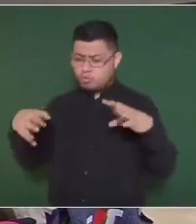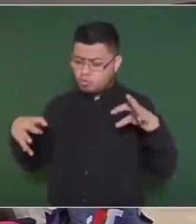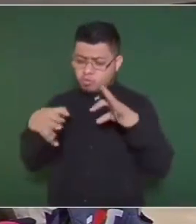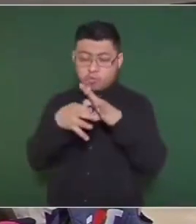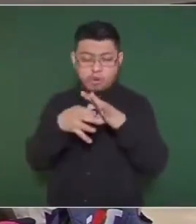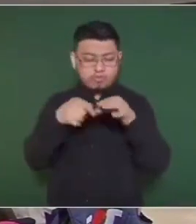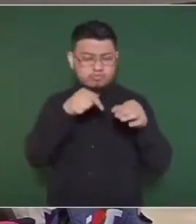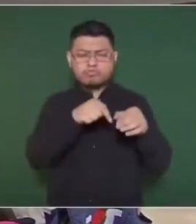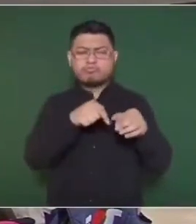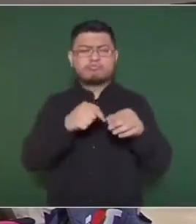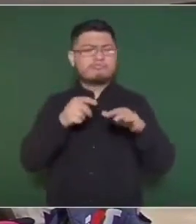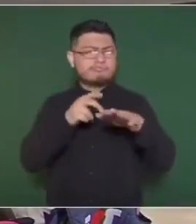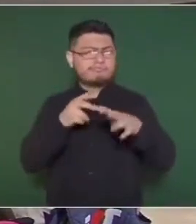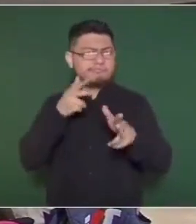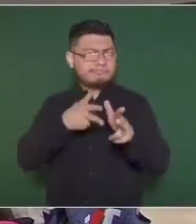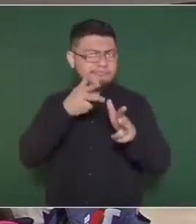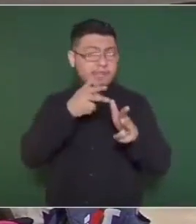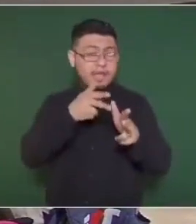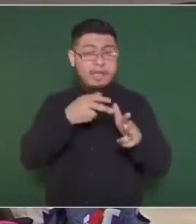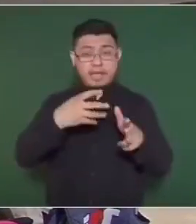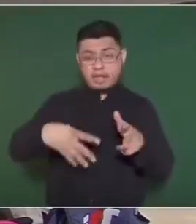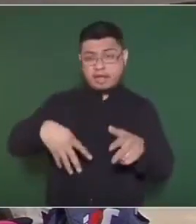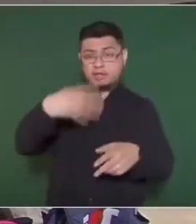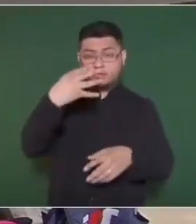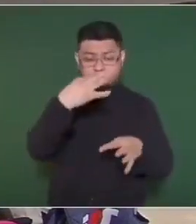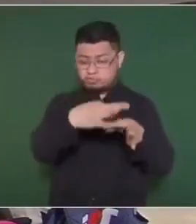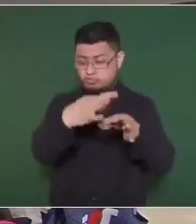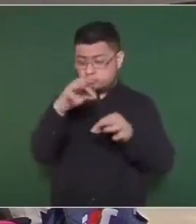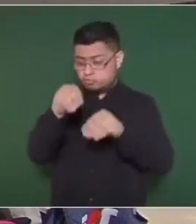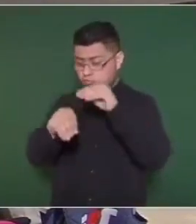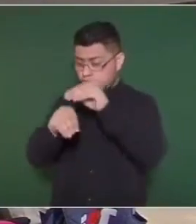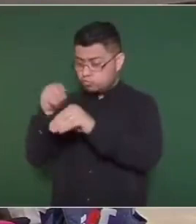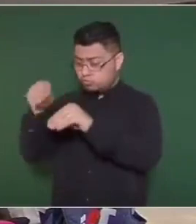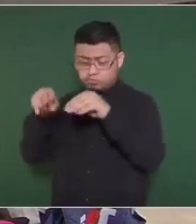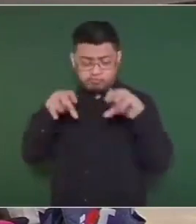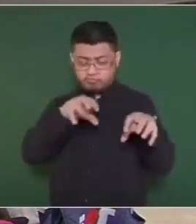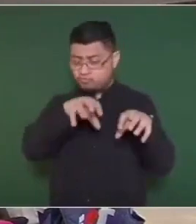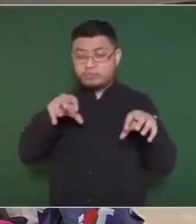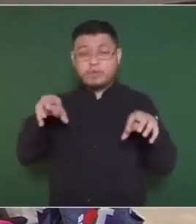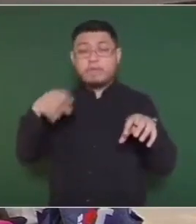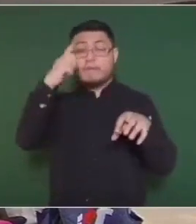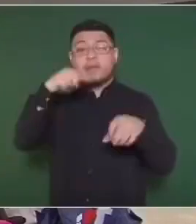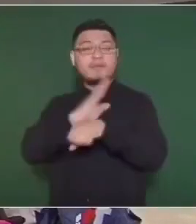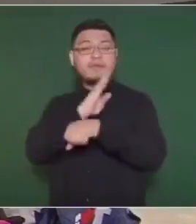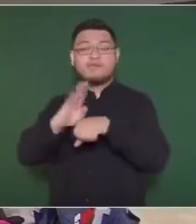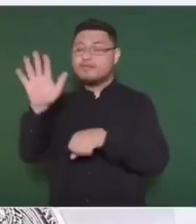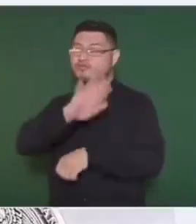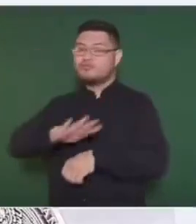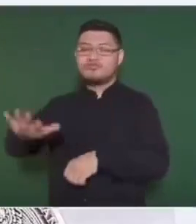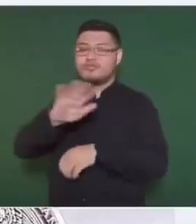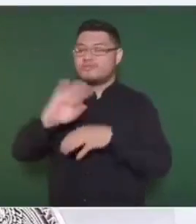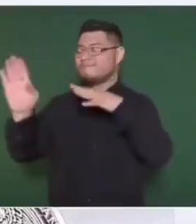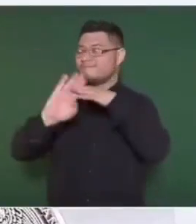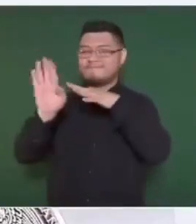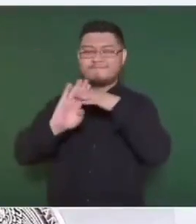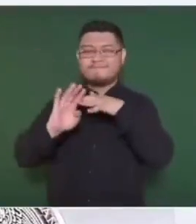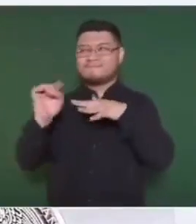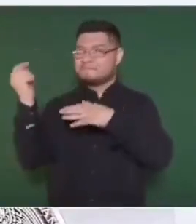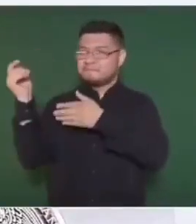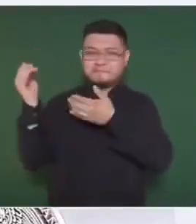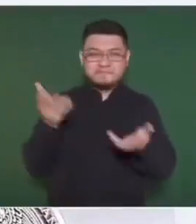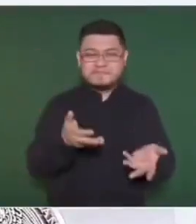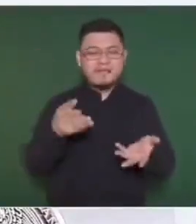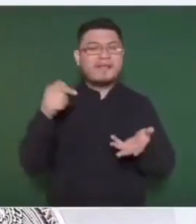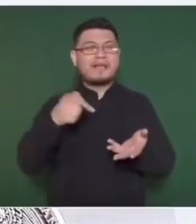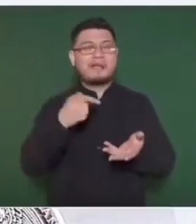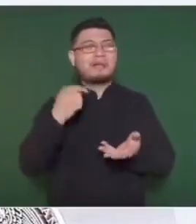de pasajeros a 14 estaciones que beneficiarán, a millones de turistas que visitarán esta hermosa región y a la